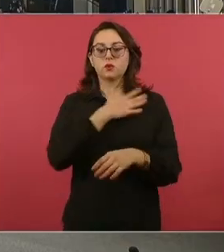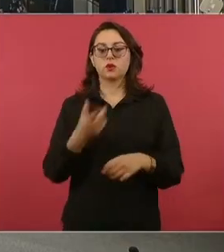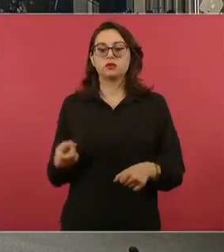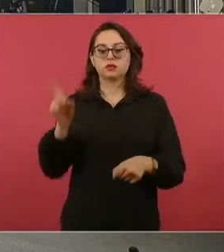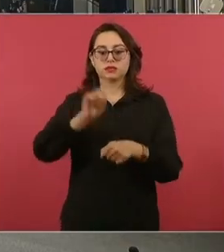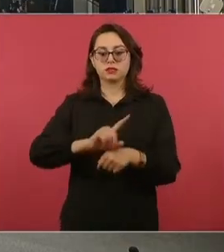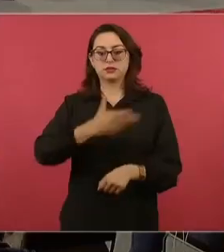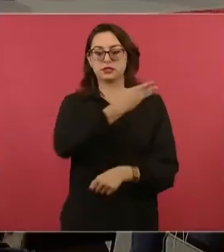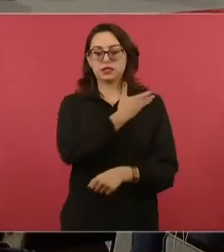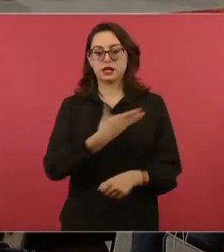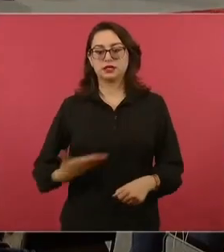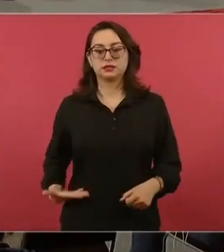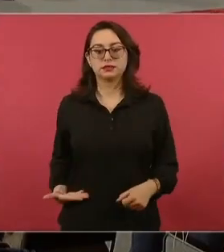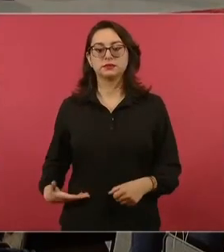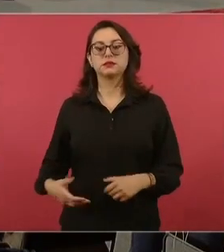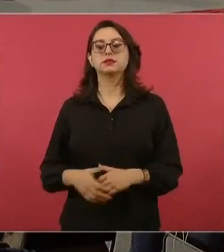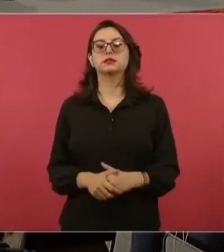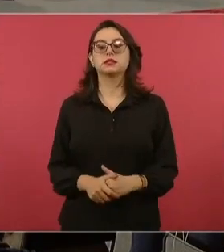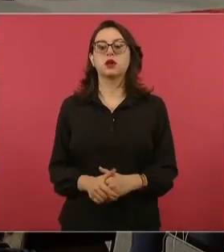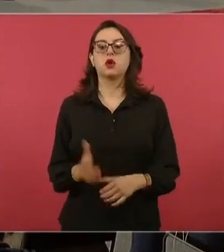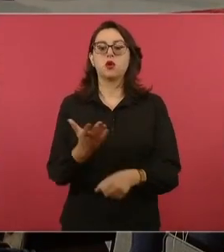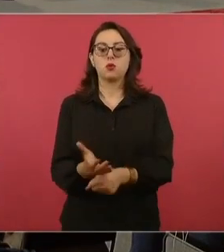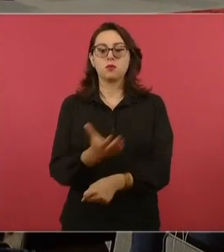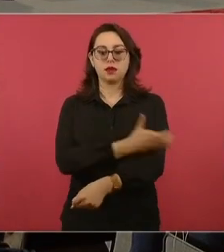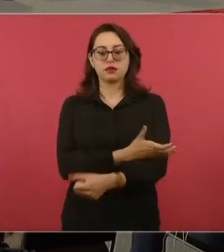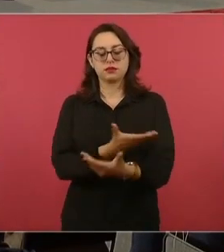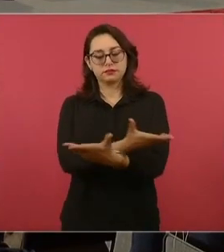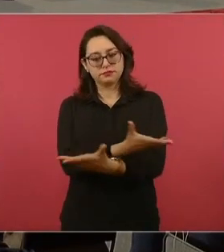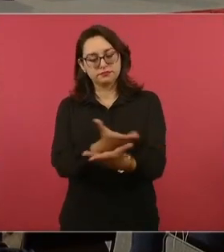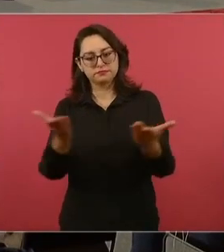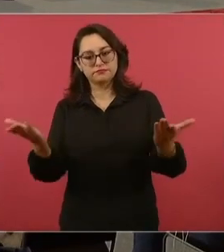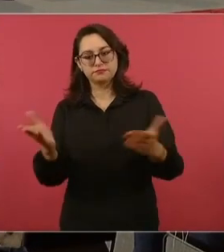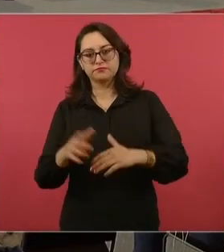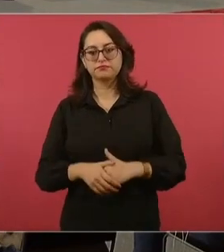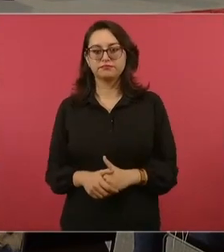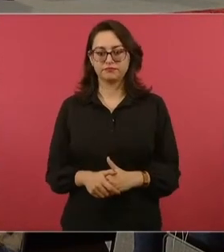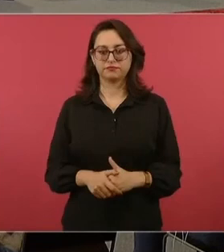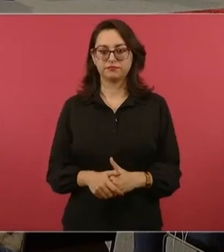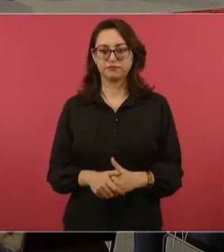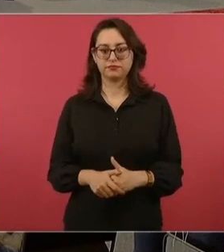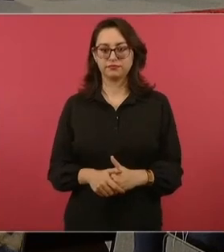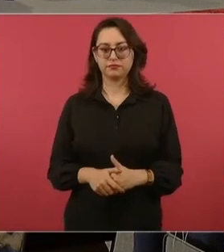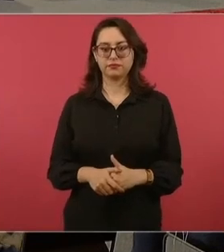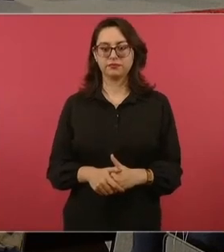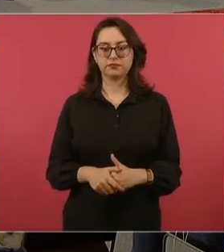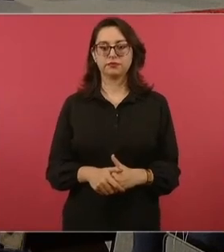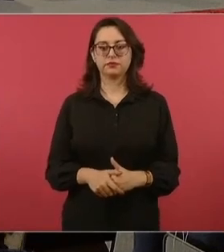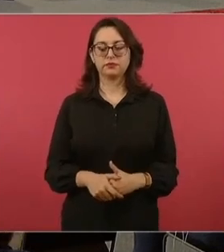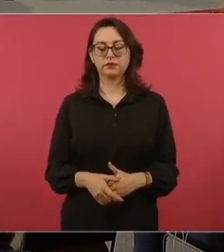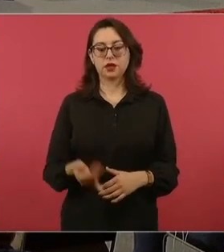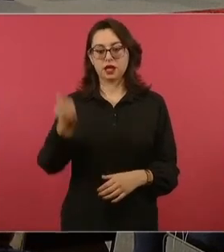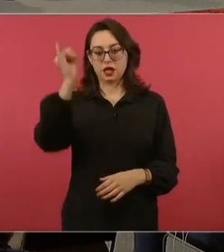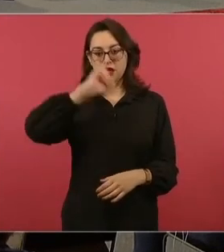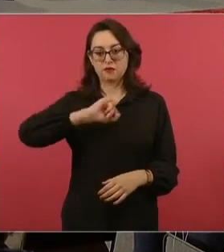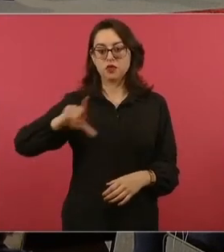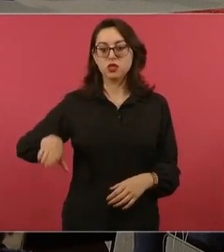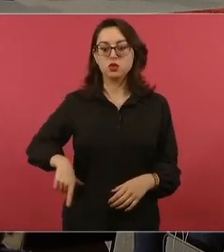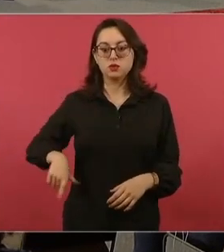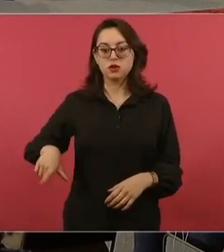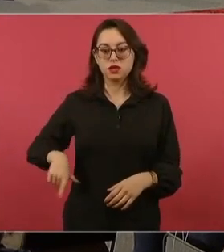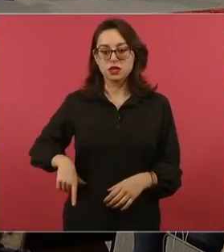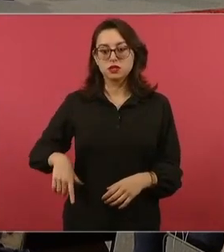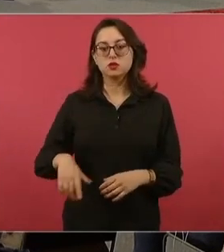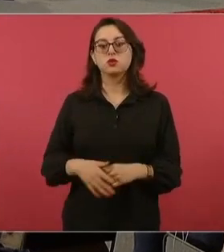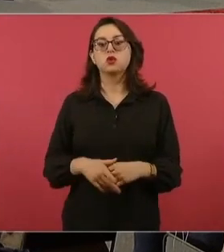Señor presidente, buenos días, compañeros que nos honran con su presencia, jefe de gobierno, gobernador del estado,